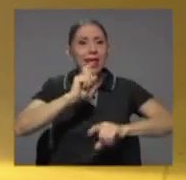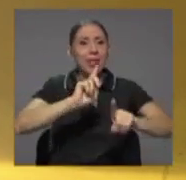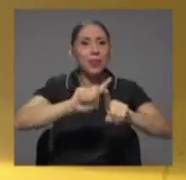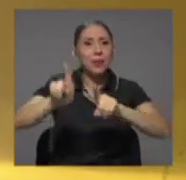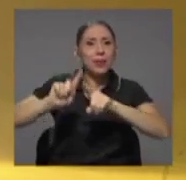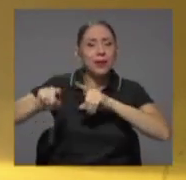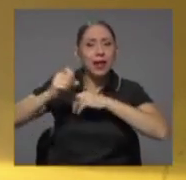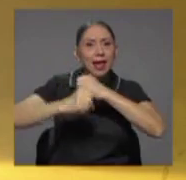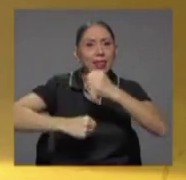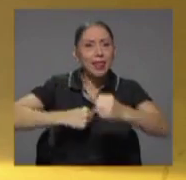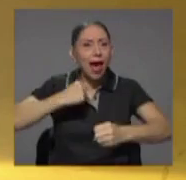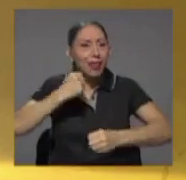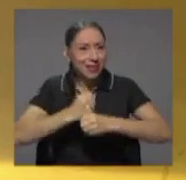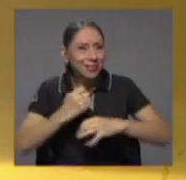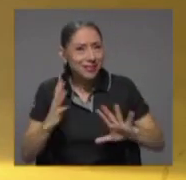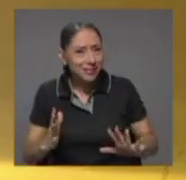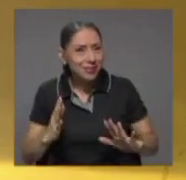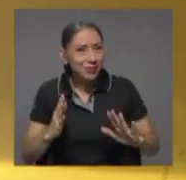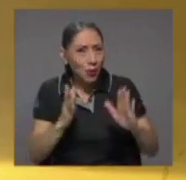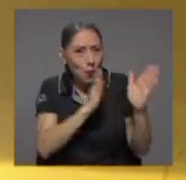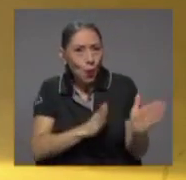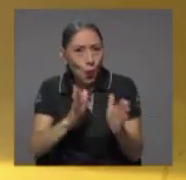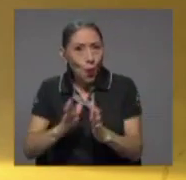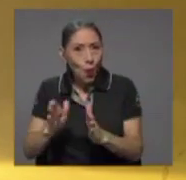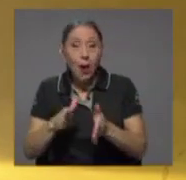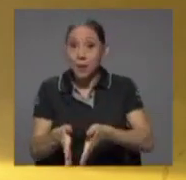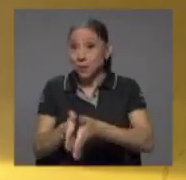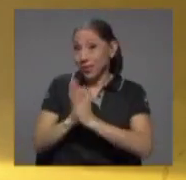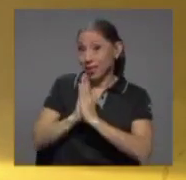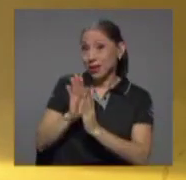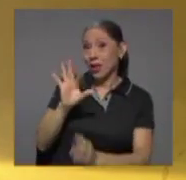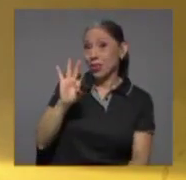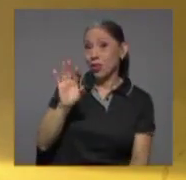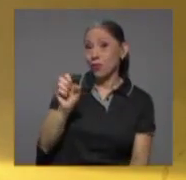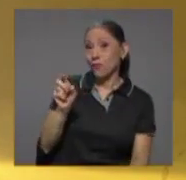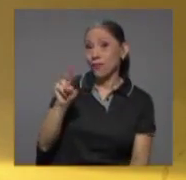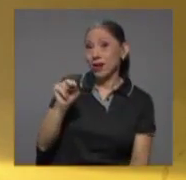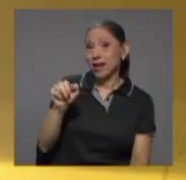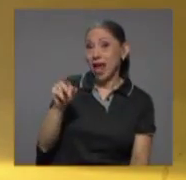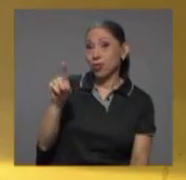le pediremos a don Fernando, y como ya dije que fue profesor mío,